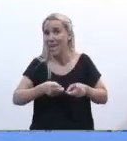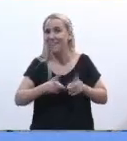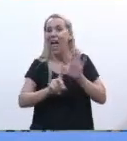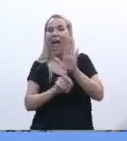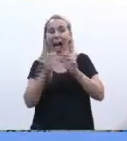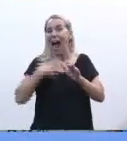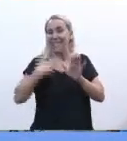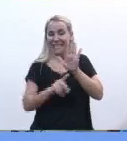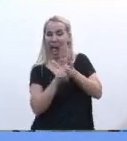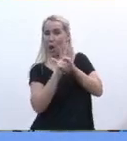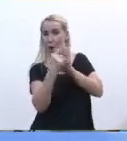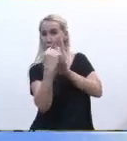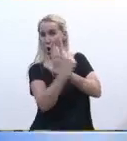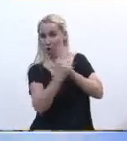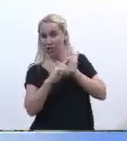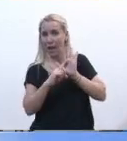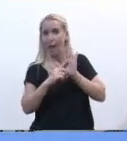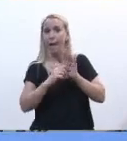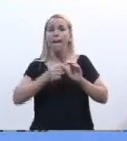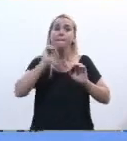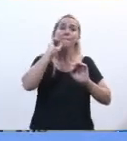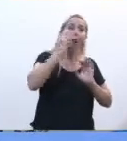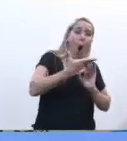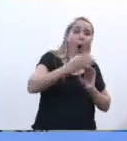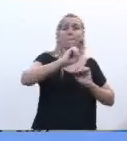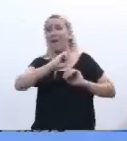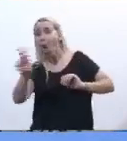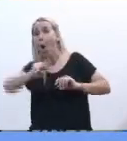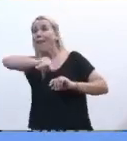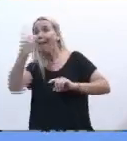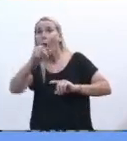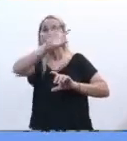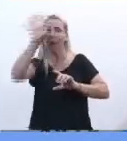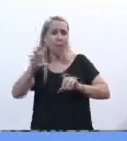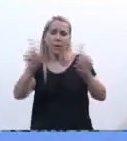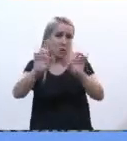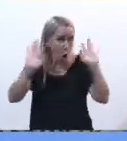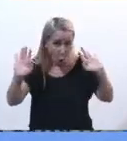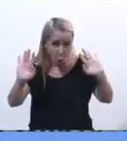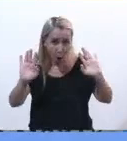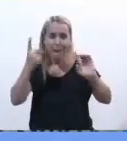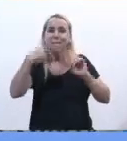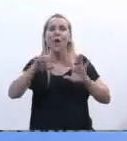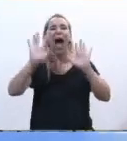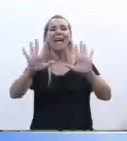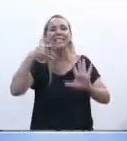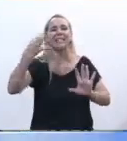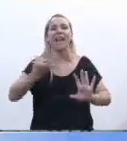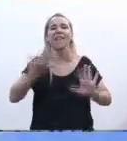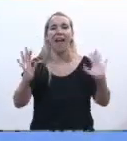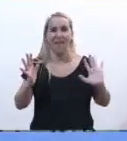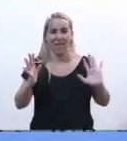argentino. No es que sean mejores o peores que las otras provincias, o que estemos más acertadas, pero es nuestra realidad,